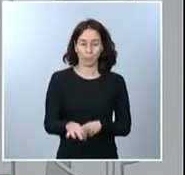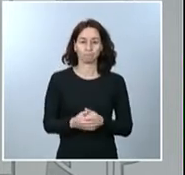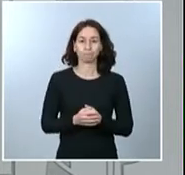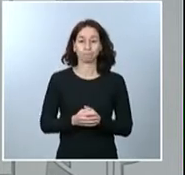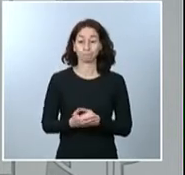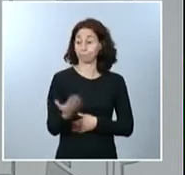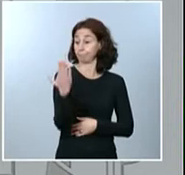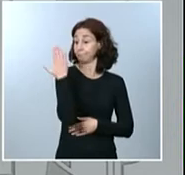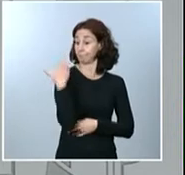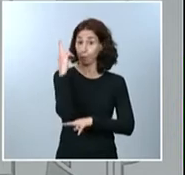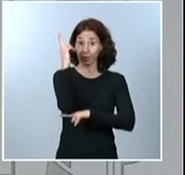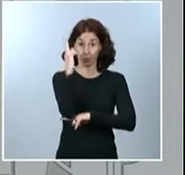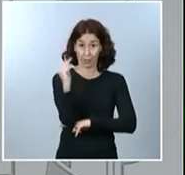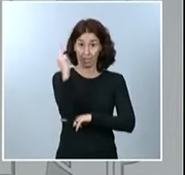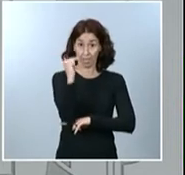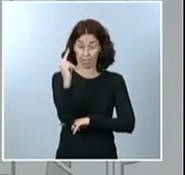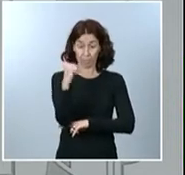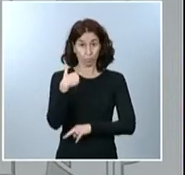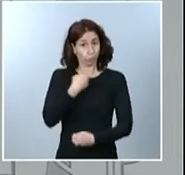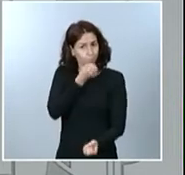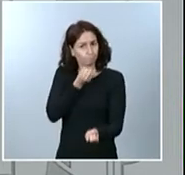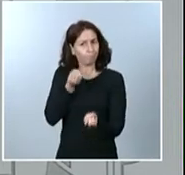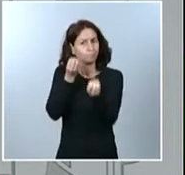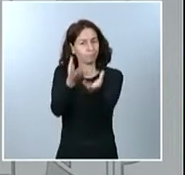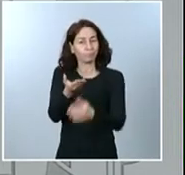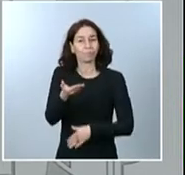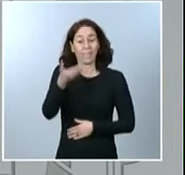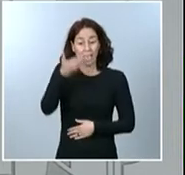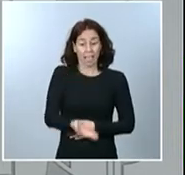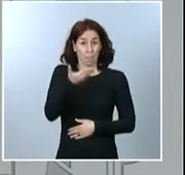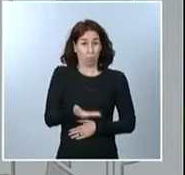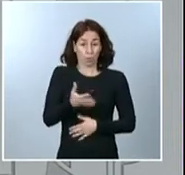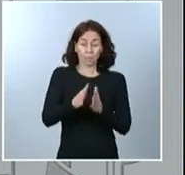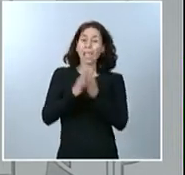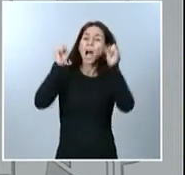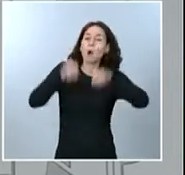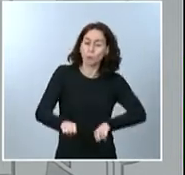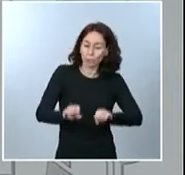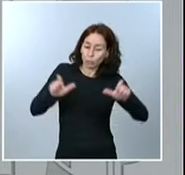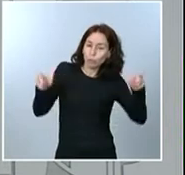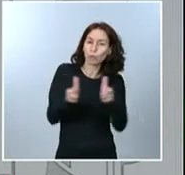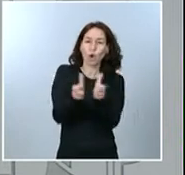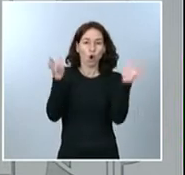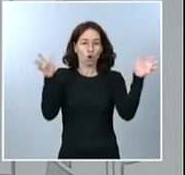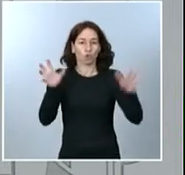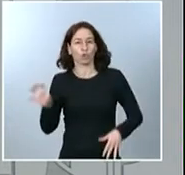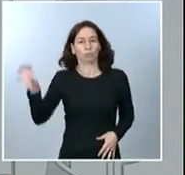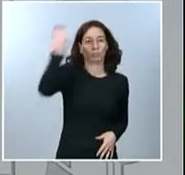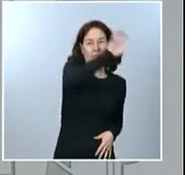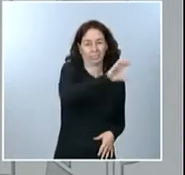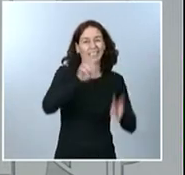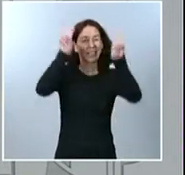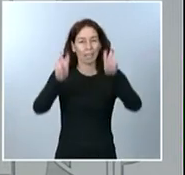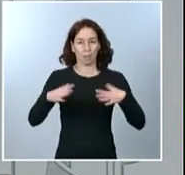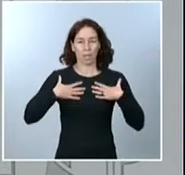me referí al importante acuerdo del Consejo Interterritorial del Sistema Nacional de Salud. Quise